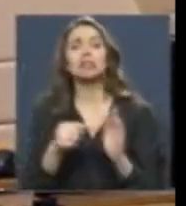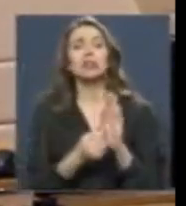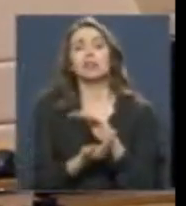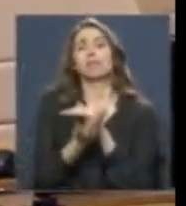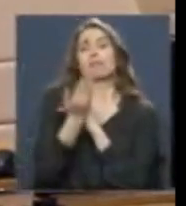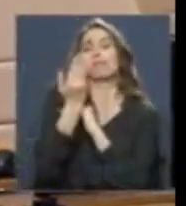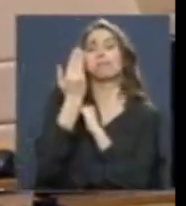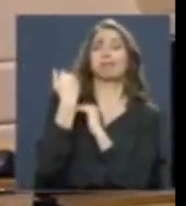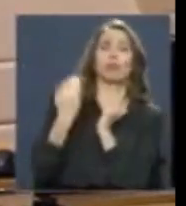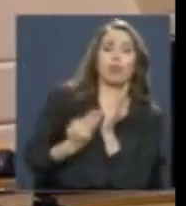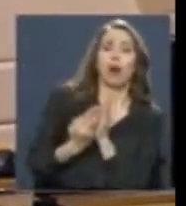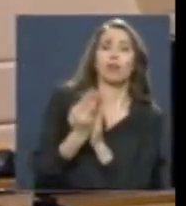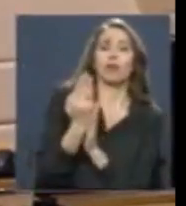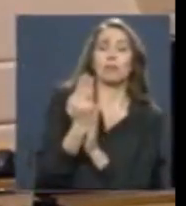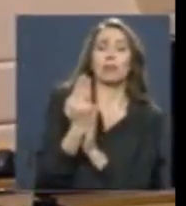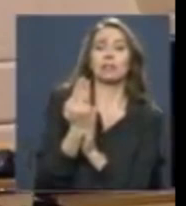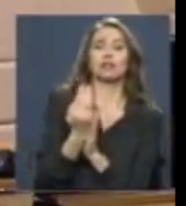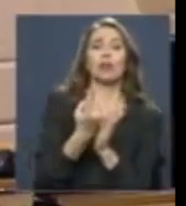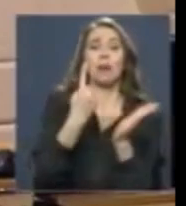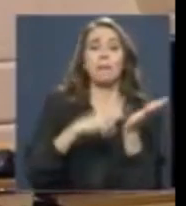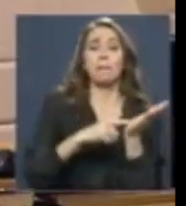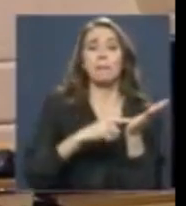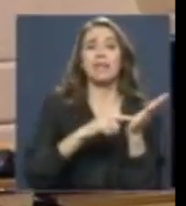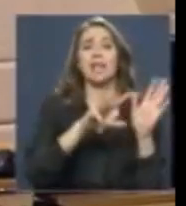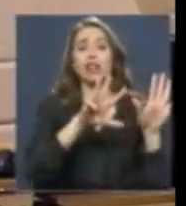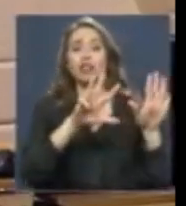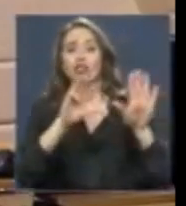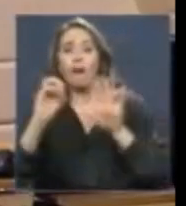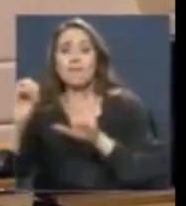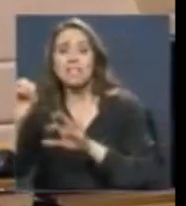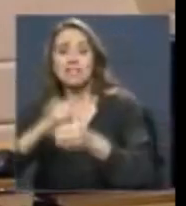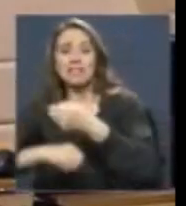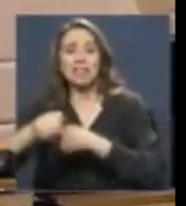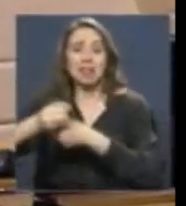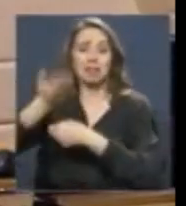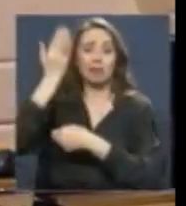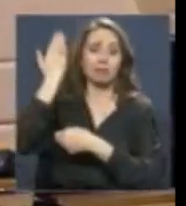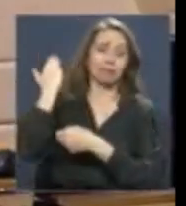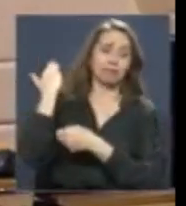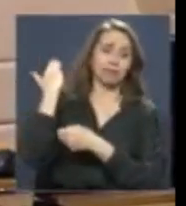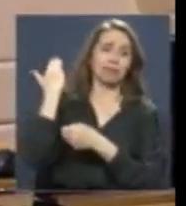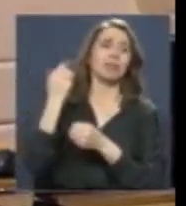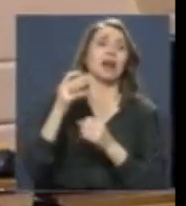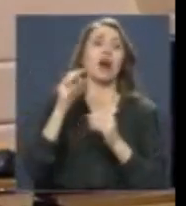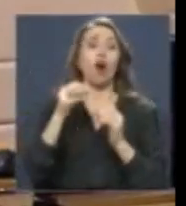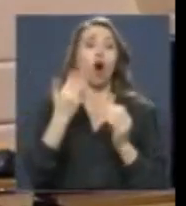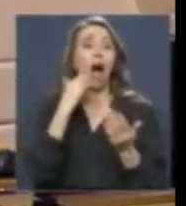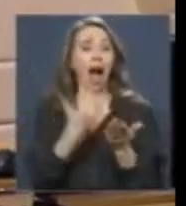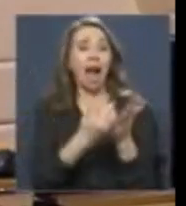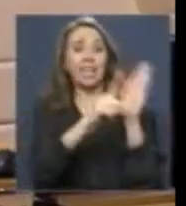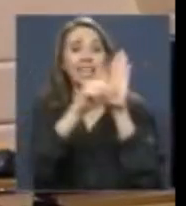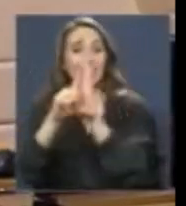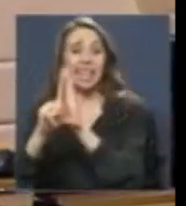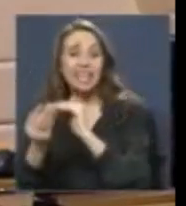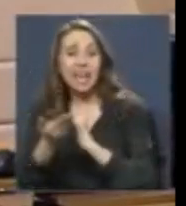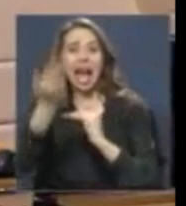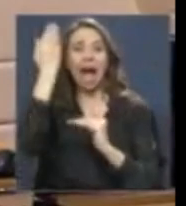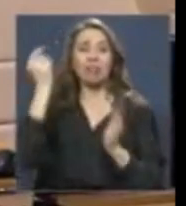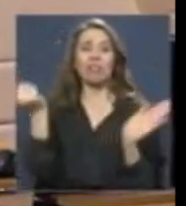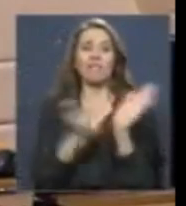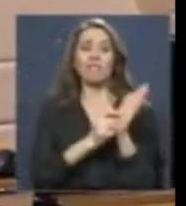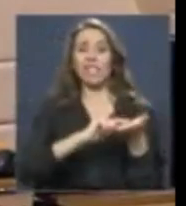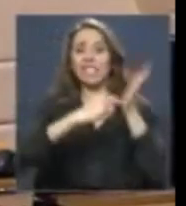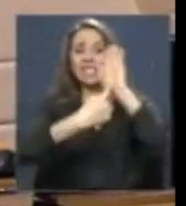principios del siglo XX, incluso algunas de ellas desde la época de la guerra del Pacífico.